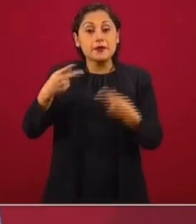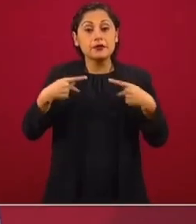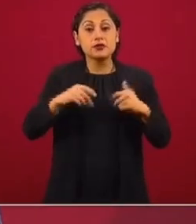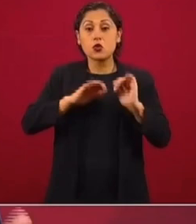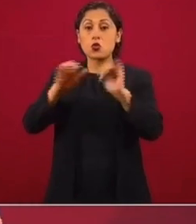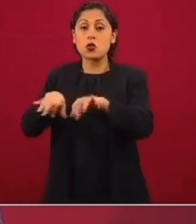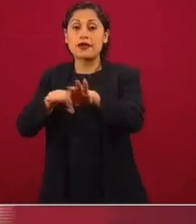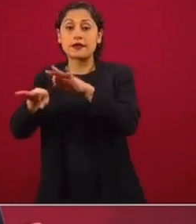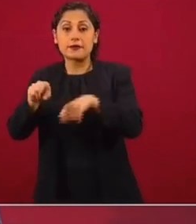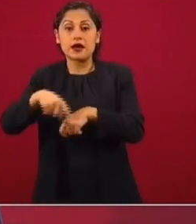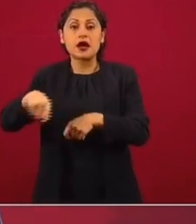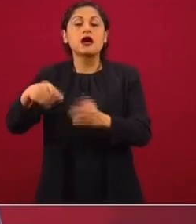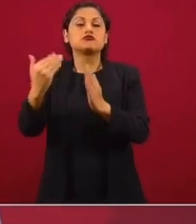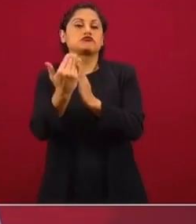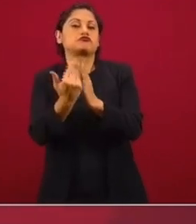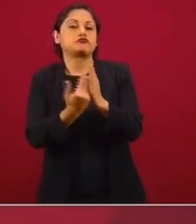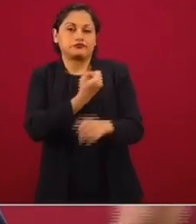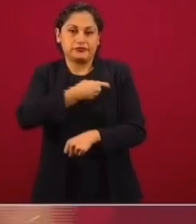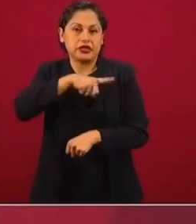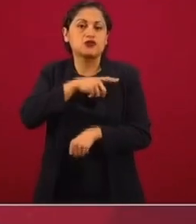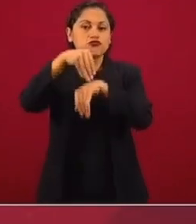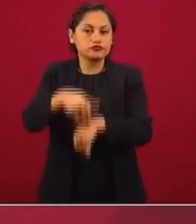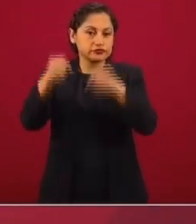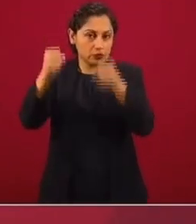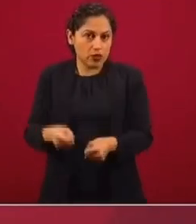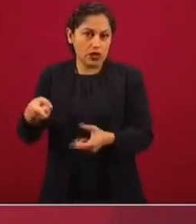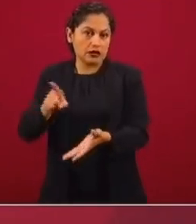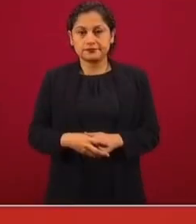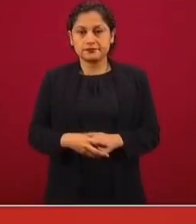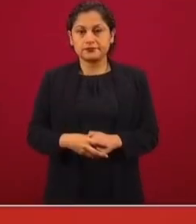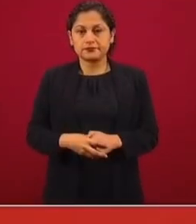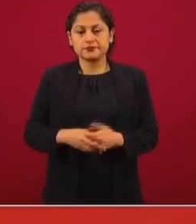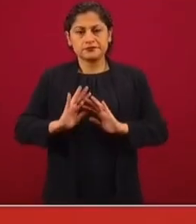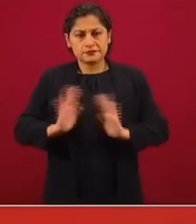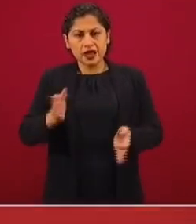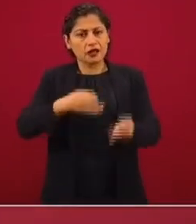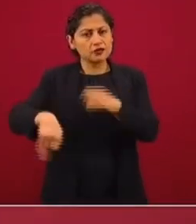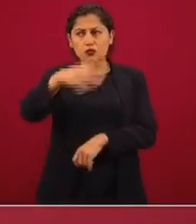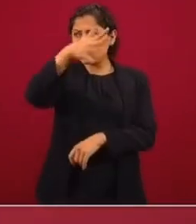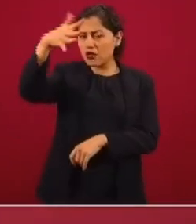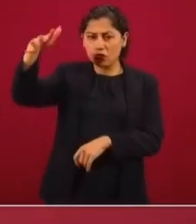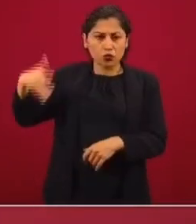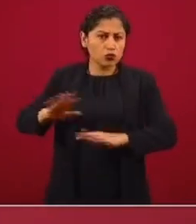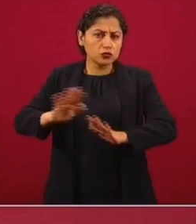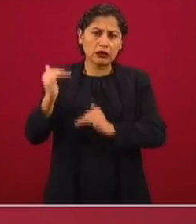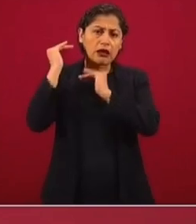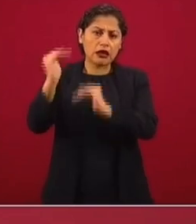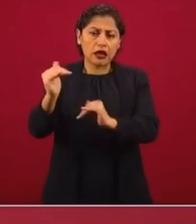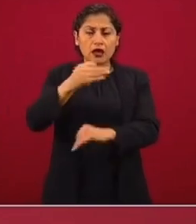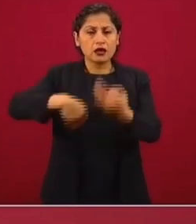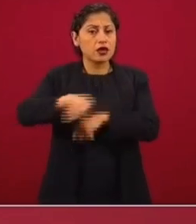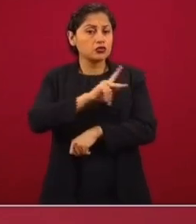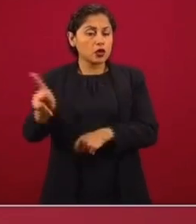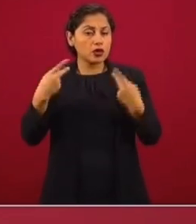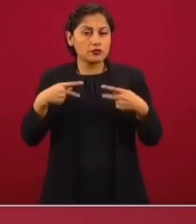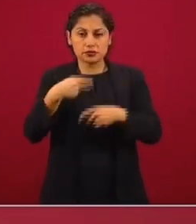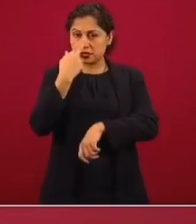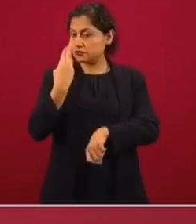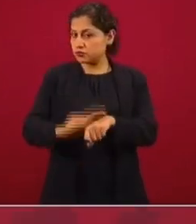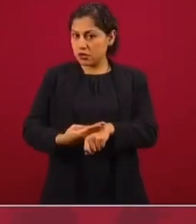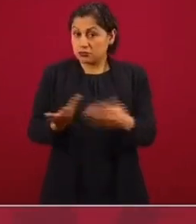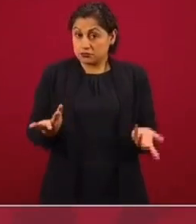implican medidas de sanidad y de cuidado. Algunas de ellas pueden ser los cubrebocas. Somos mayores de edad, somos ciudadanos responsables y todos